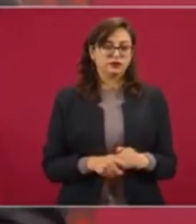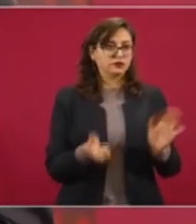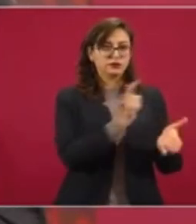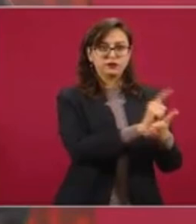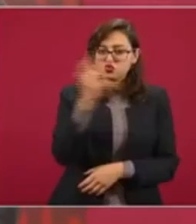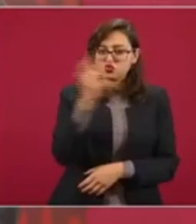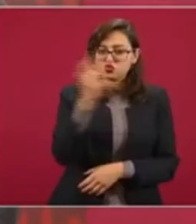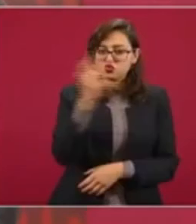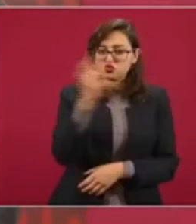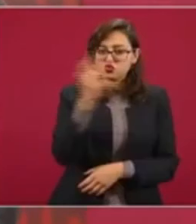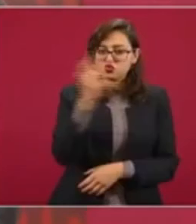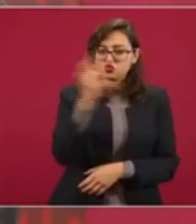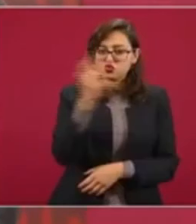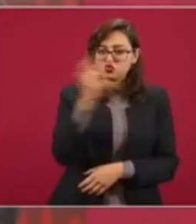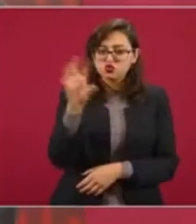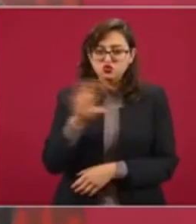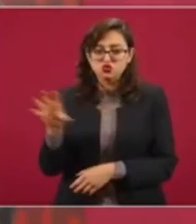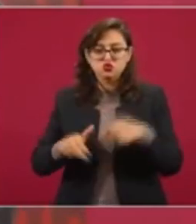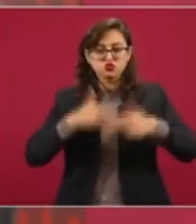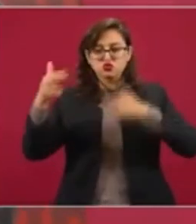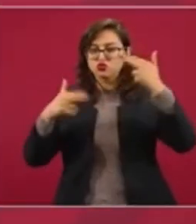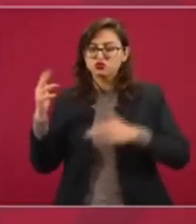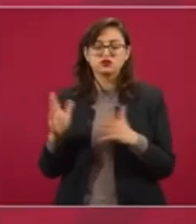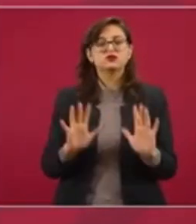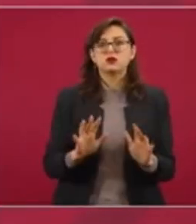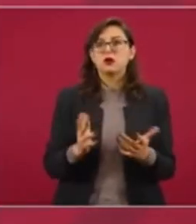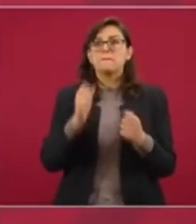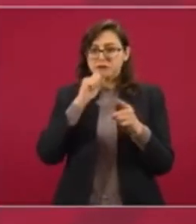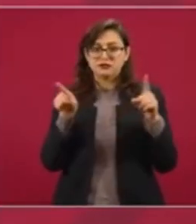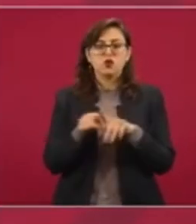Desinfectar, fumigar, van a haber brigadas de salud